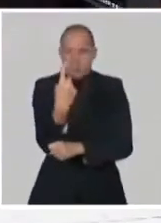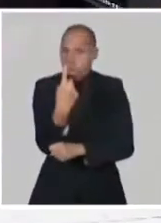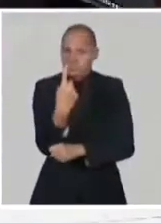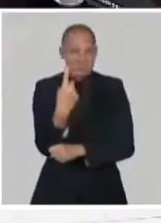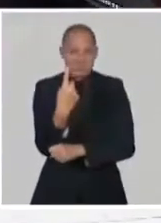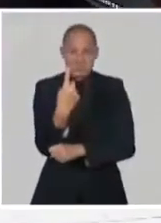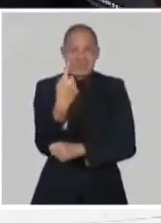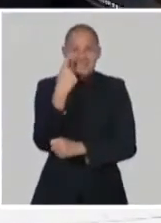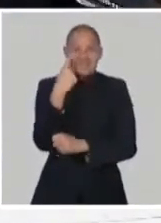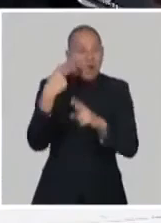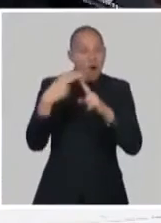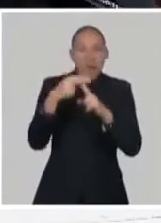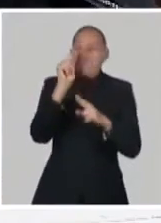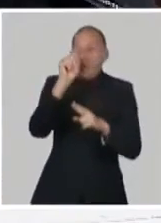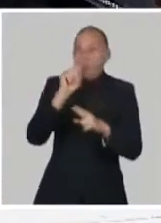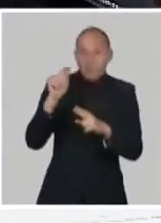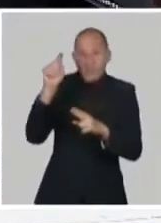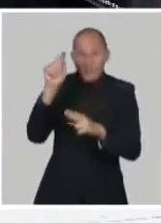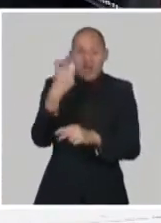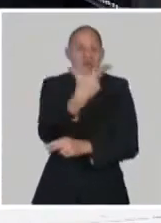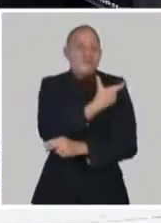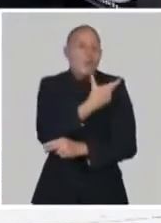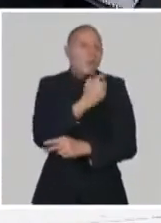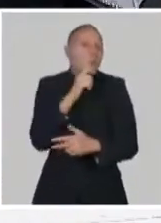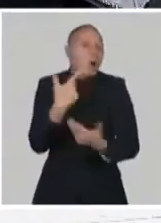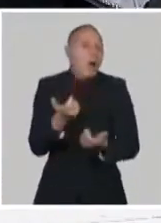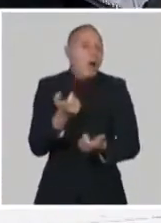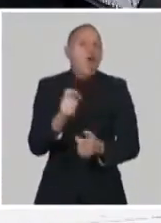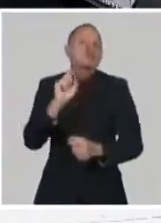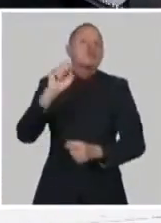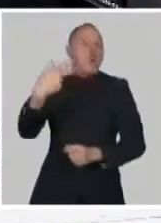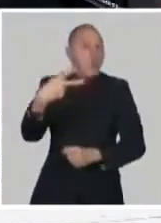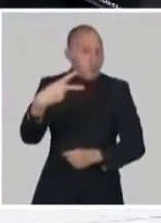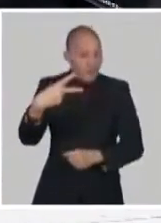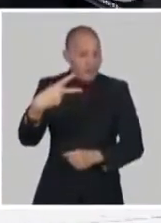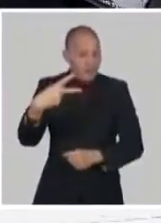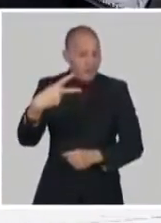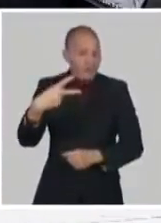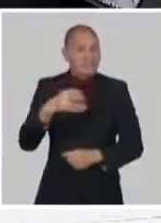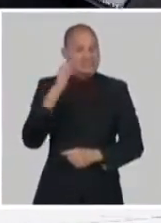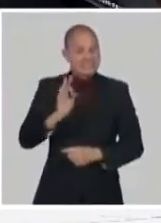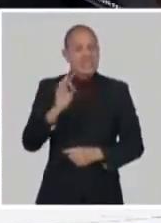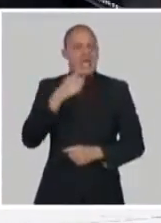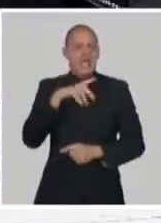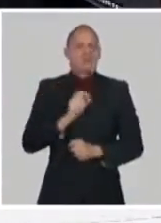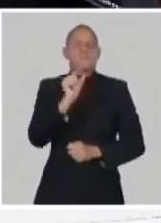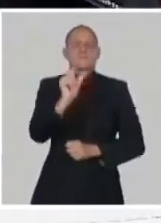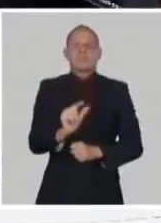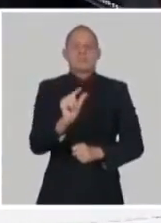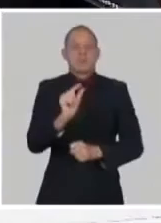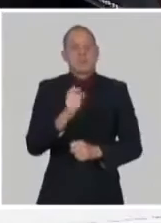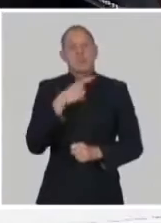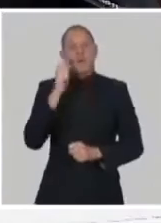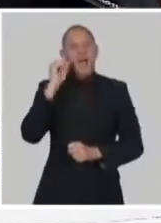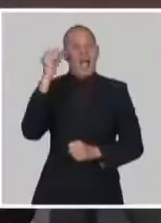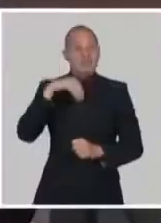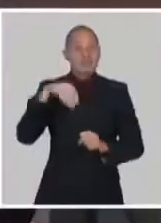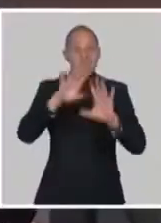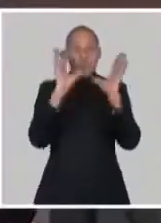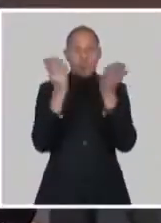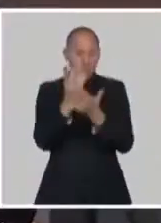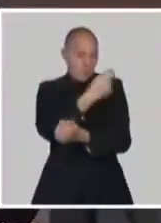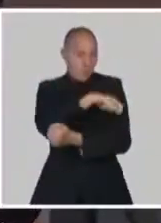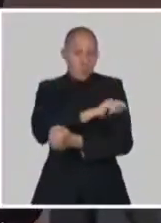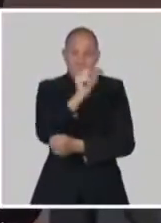suponiendo que fuera una de ellas la que se aplicara, 14.000 millones de dosis para poder inmunizar al mundo entero. Más de 14.000 millones de Exacto.